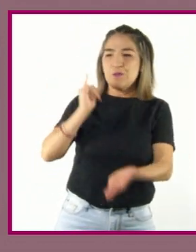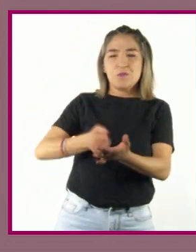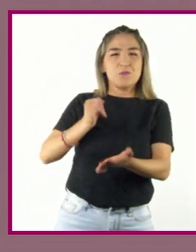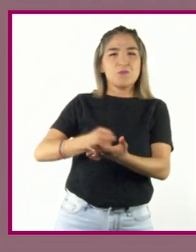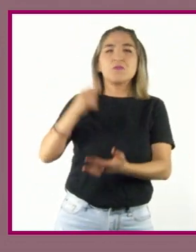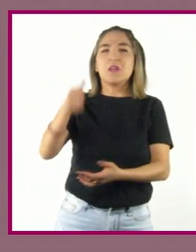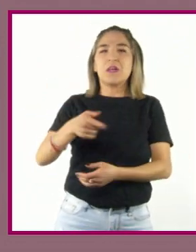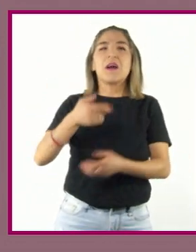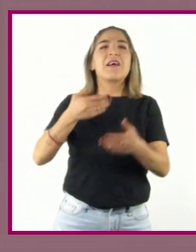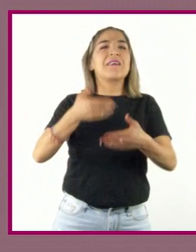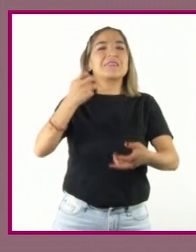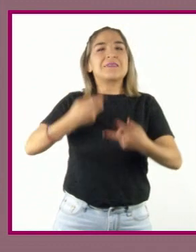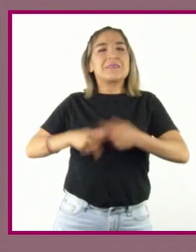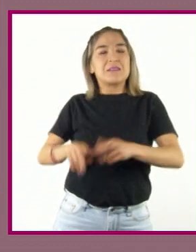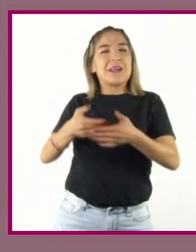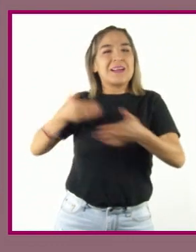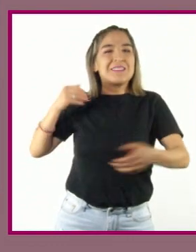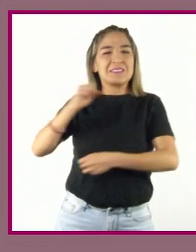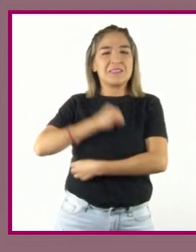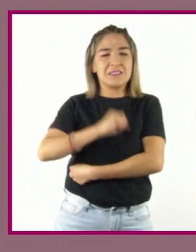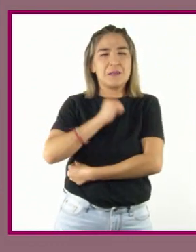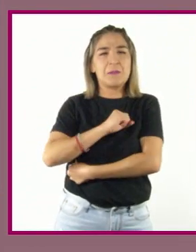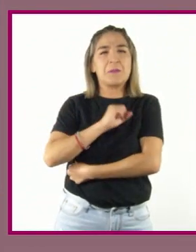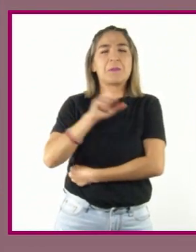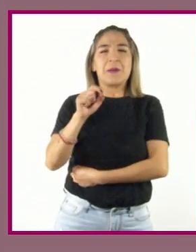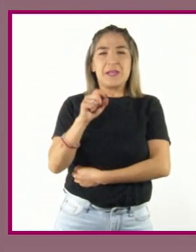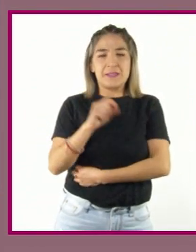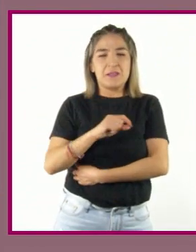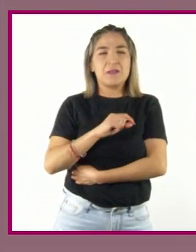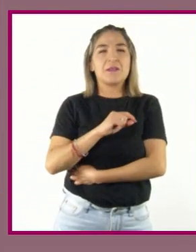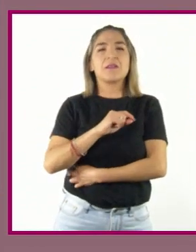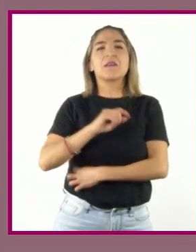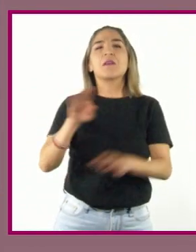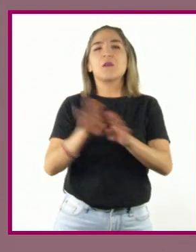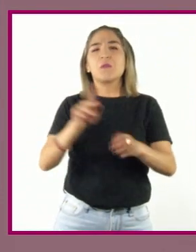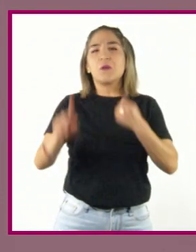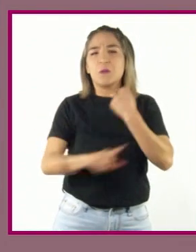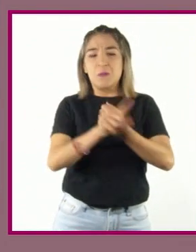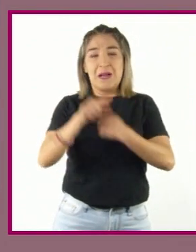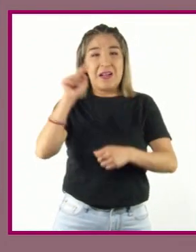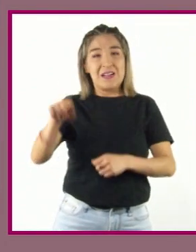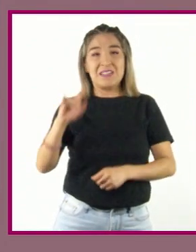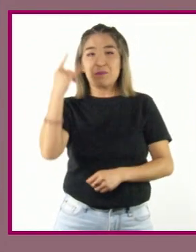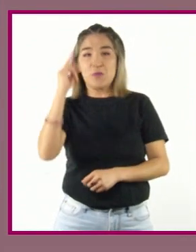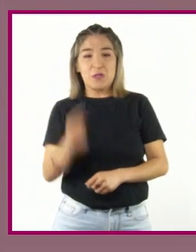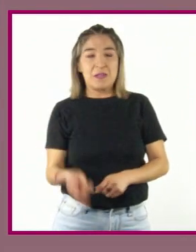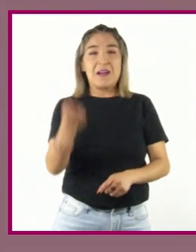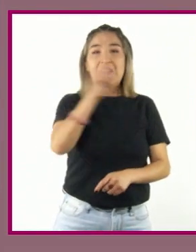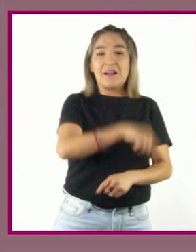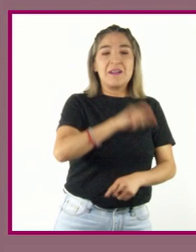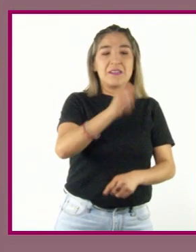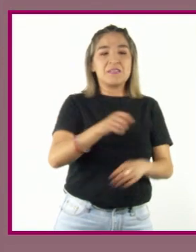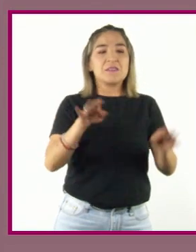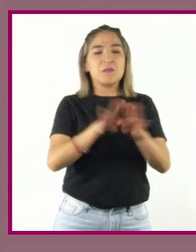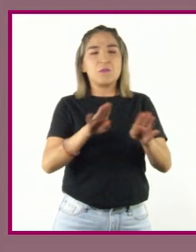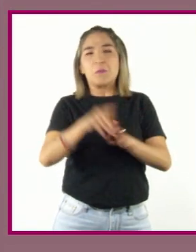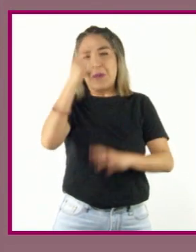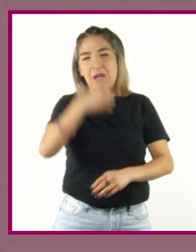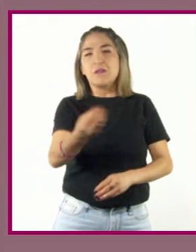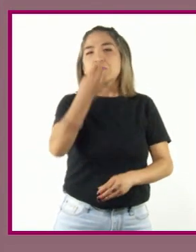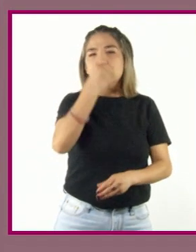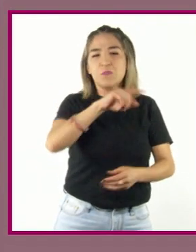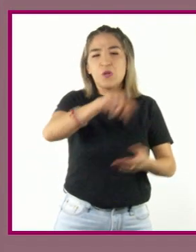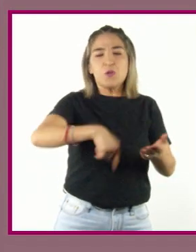principios del siglo XX. Cuando la empresa chilena Ferrocarril de Antofagasta a Bolivia la utilizó sin costo para alimentar las